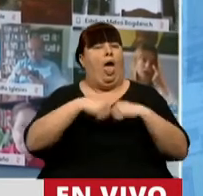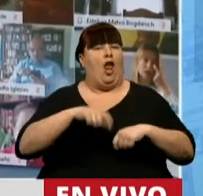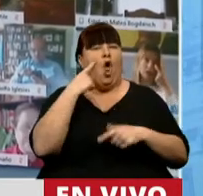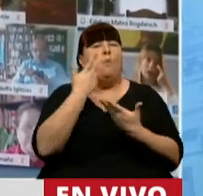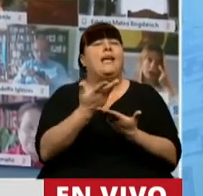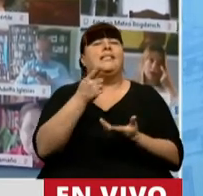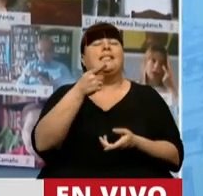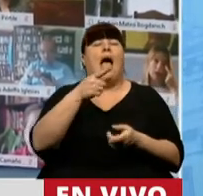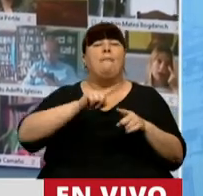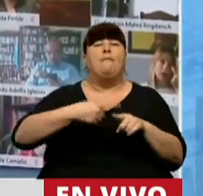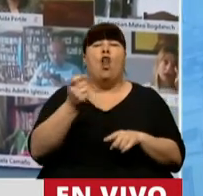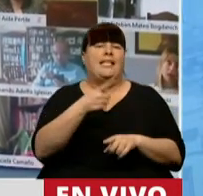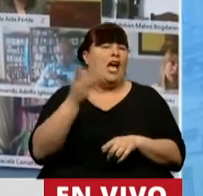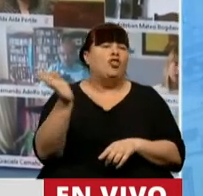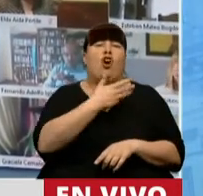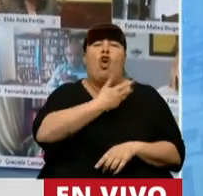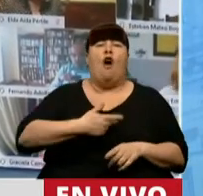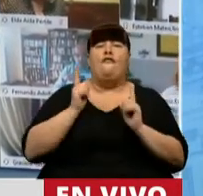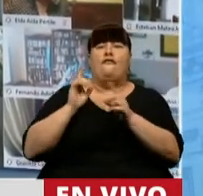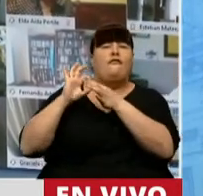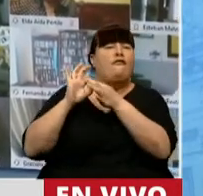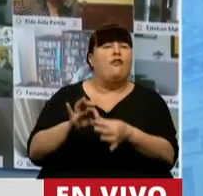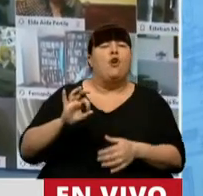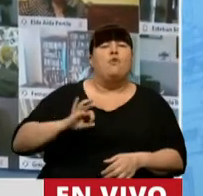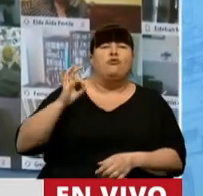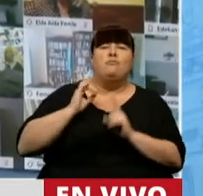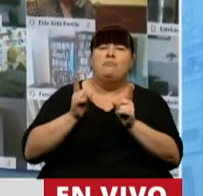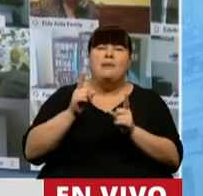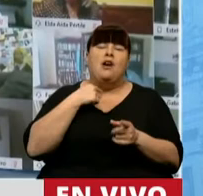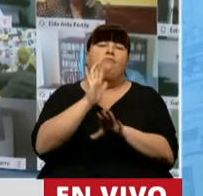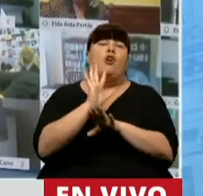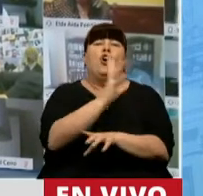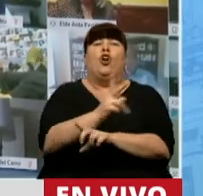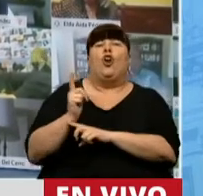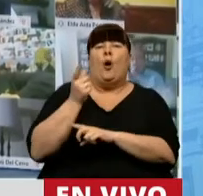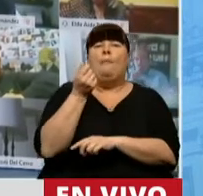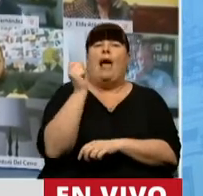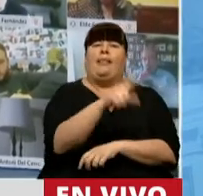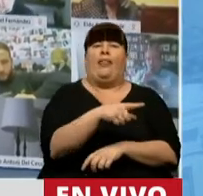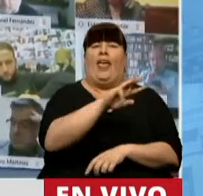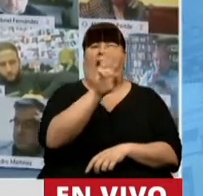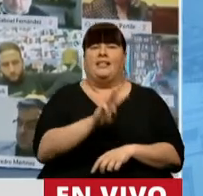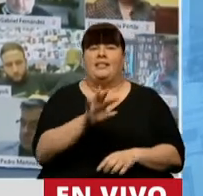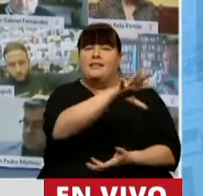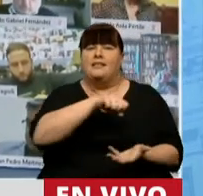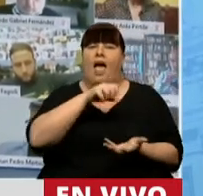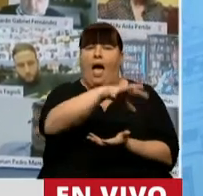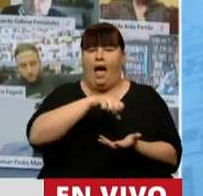la política, Presidente, que han tenido todos los gobiernos durante muchísimos años de saqueo de los recursos de la ANSES.